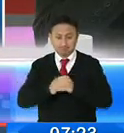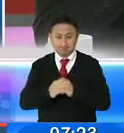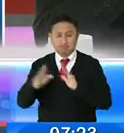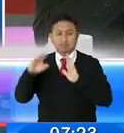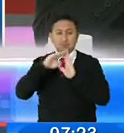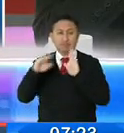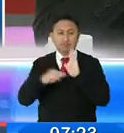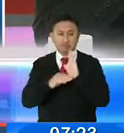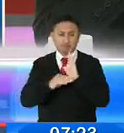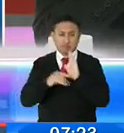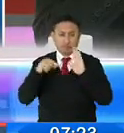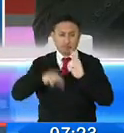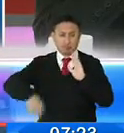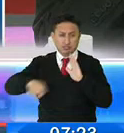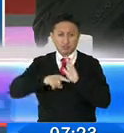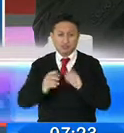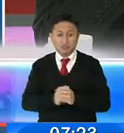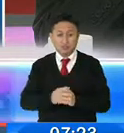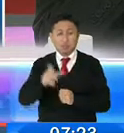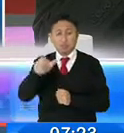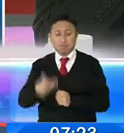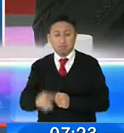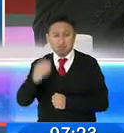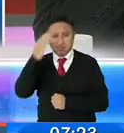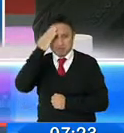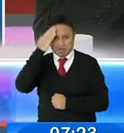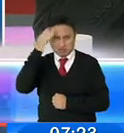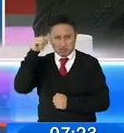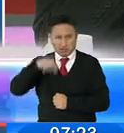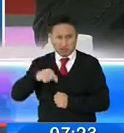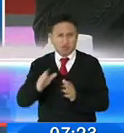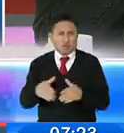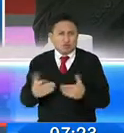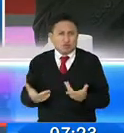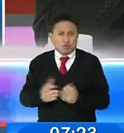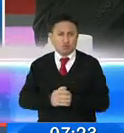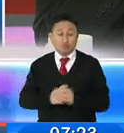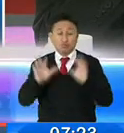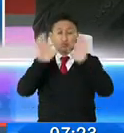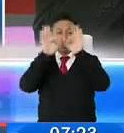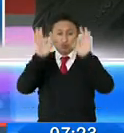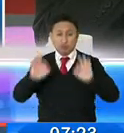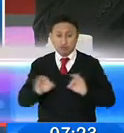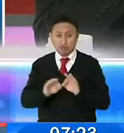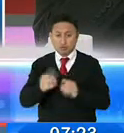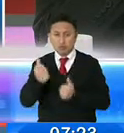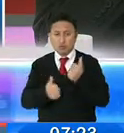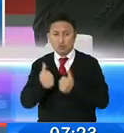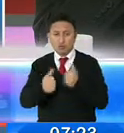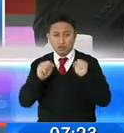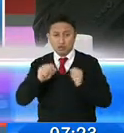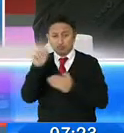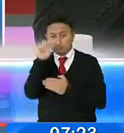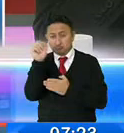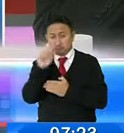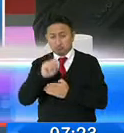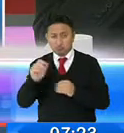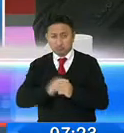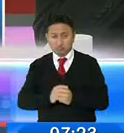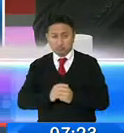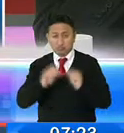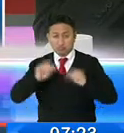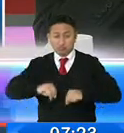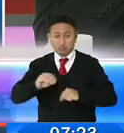parámetros adicionales que le permitan identificar al contribuyente en qué formulario lo van a hacer mediante débito